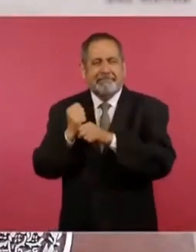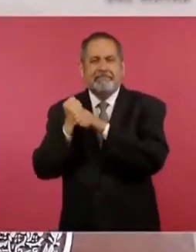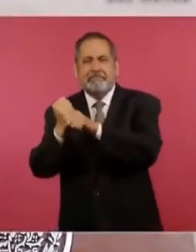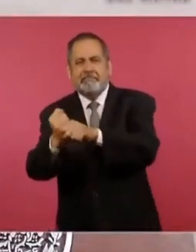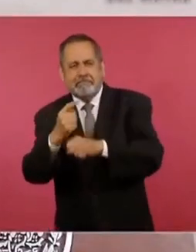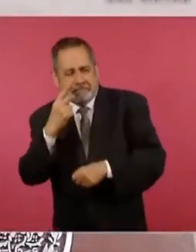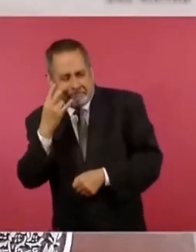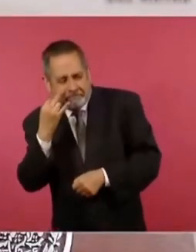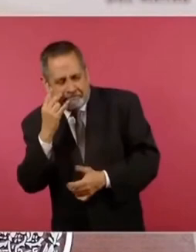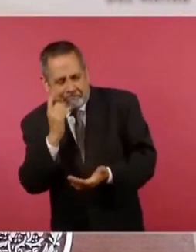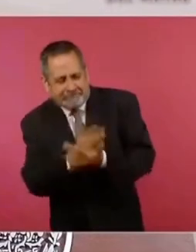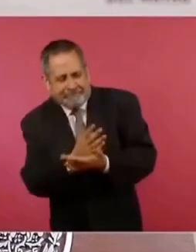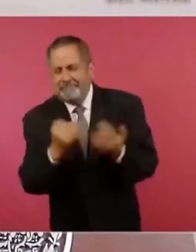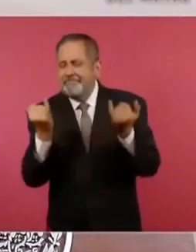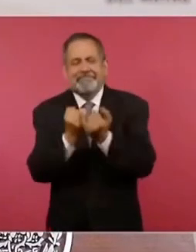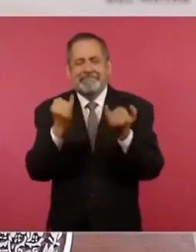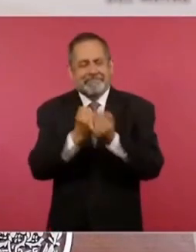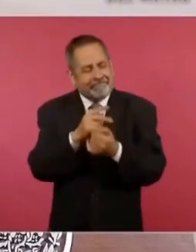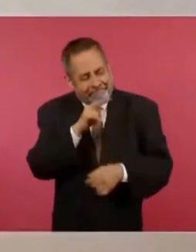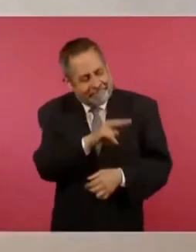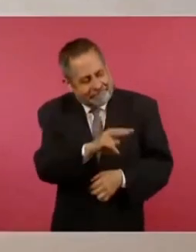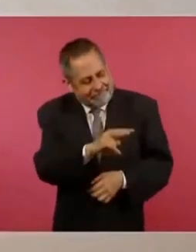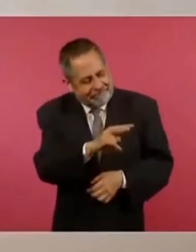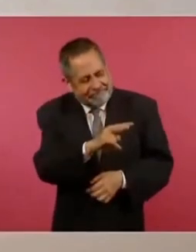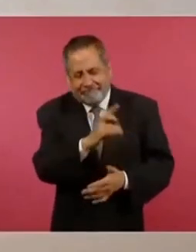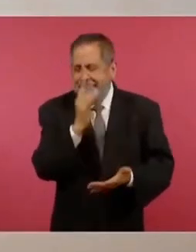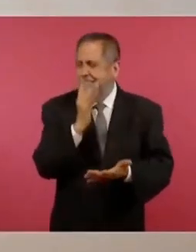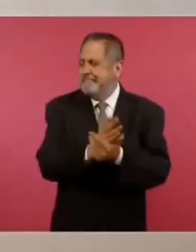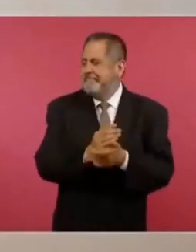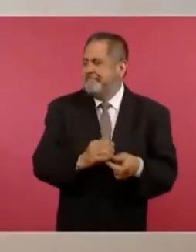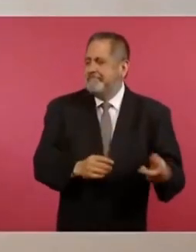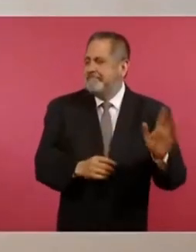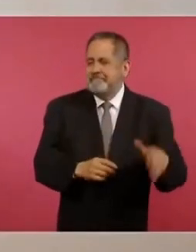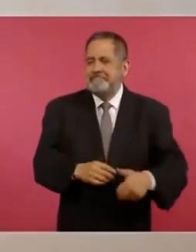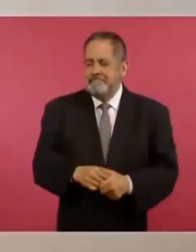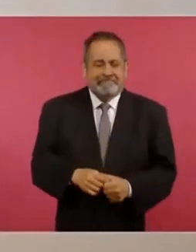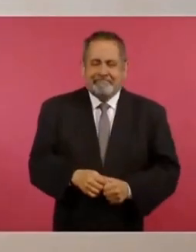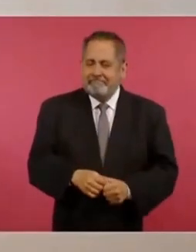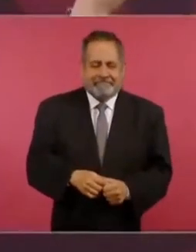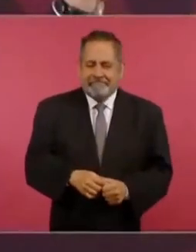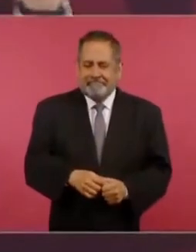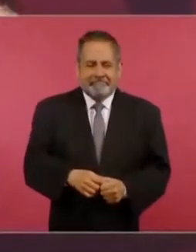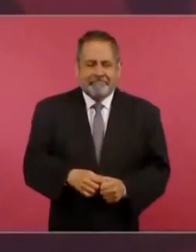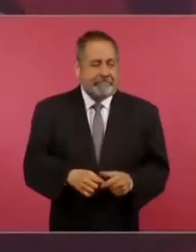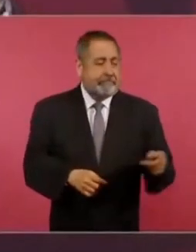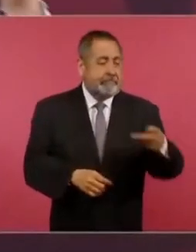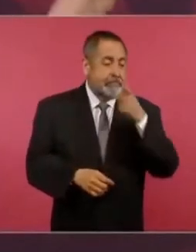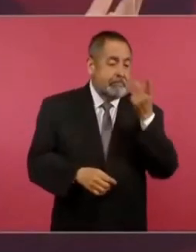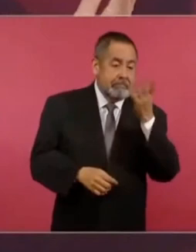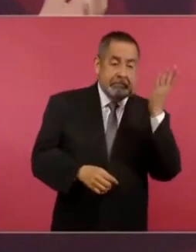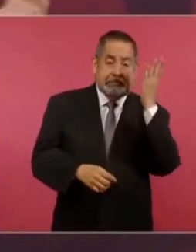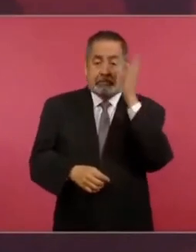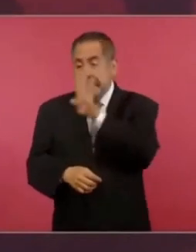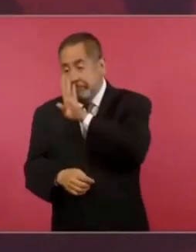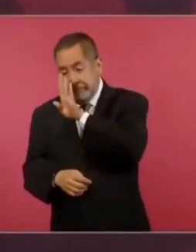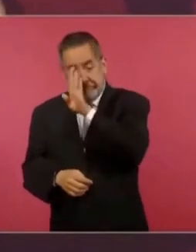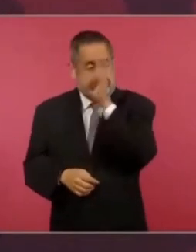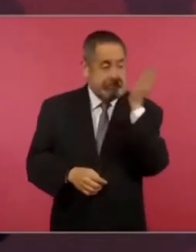de cómo, como dicen una cosa, dicen otra